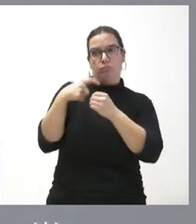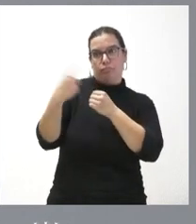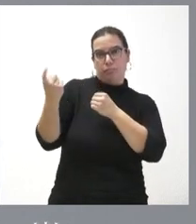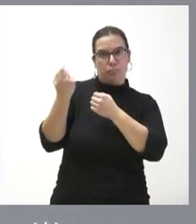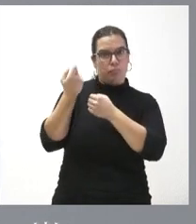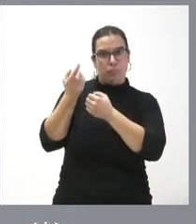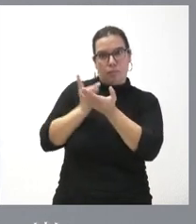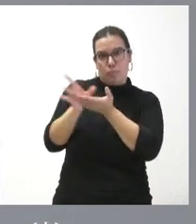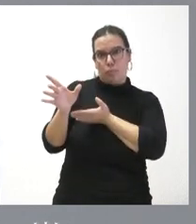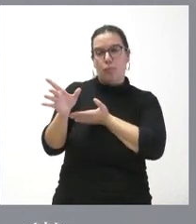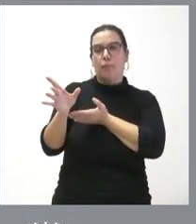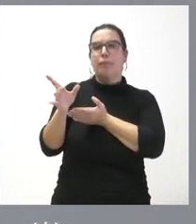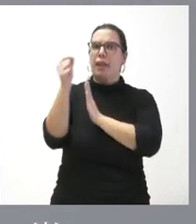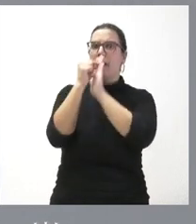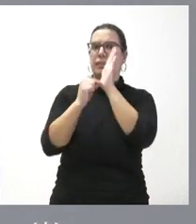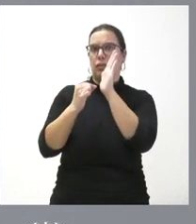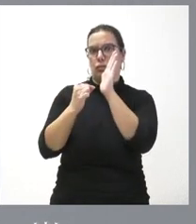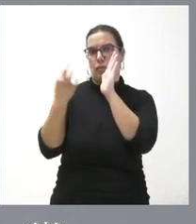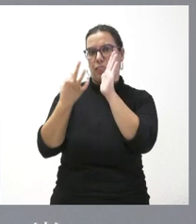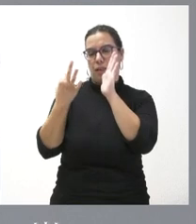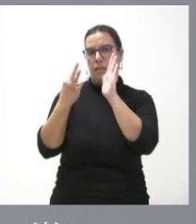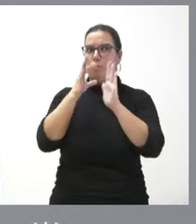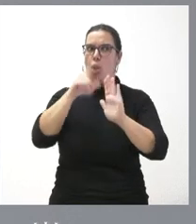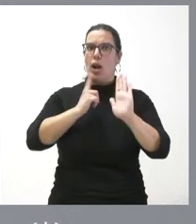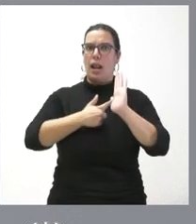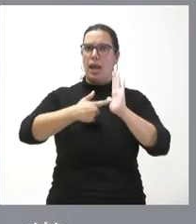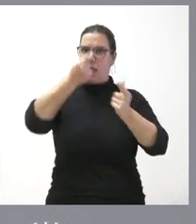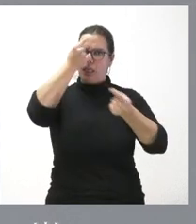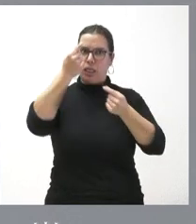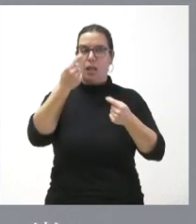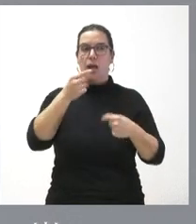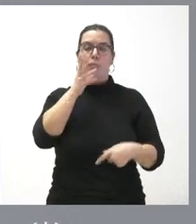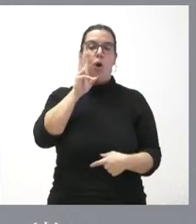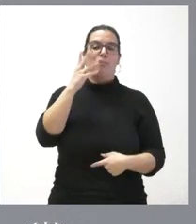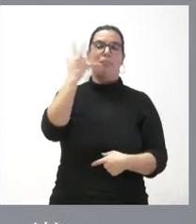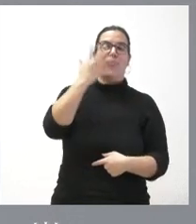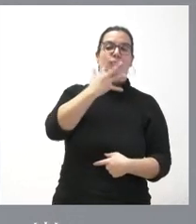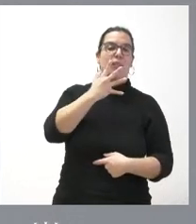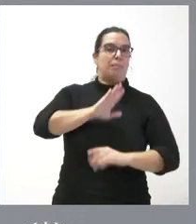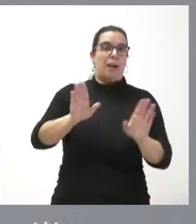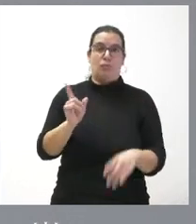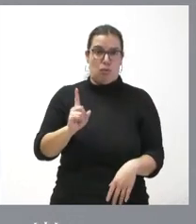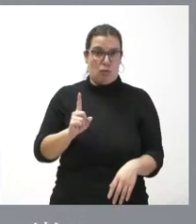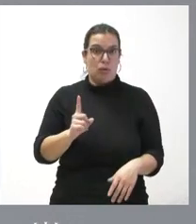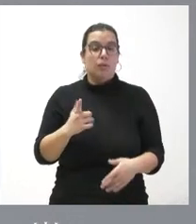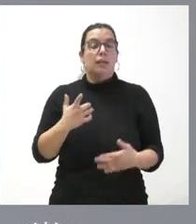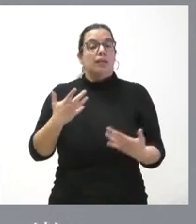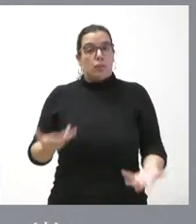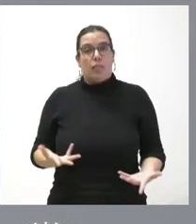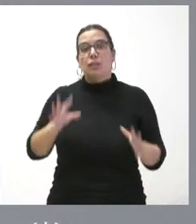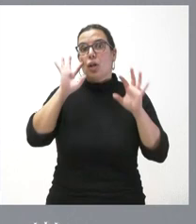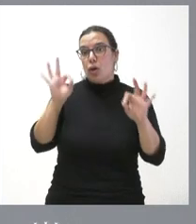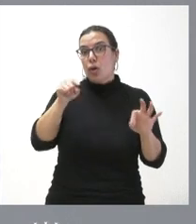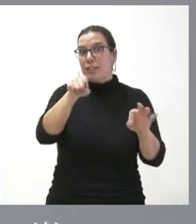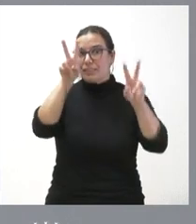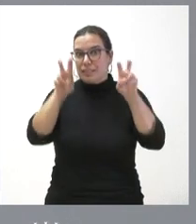públicas exige una serie de requisitos no simplemente porque alguien piensa que lo va hacer mal y por tanto naturalmente que este tipo de cuestiones